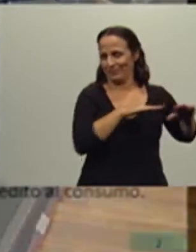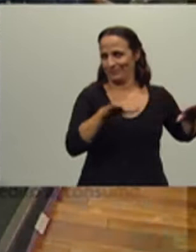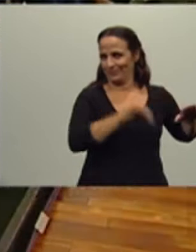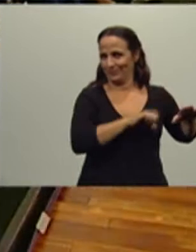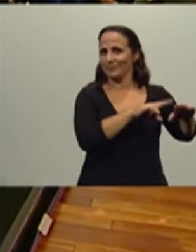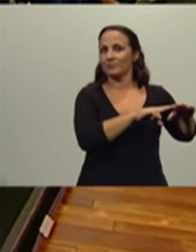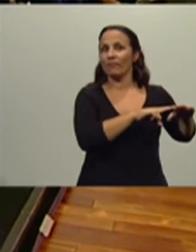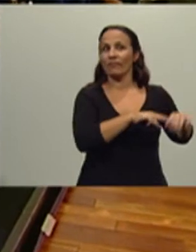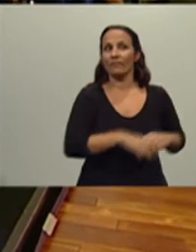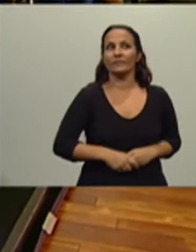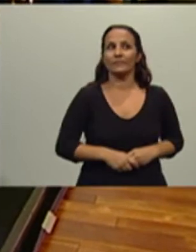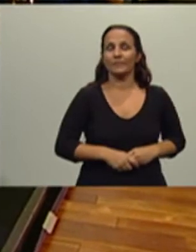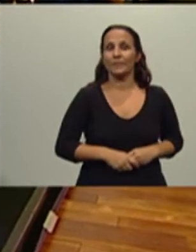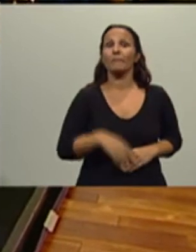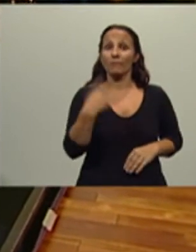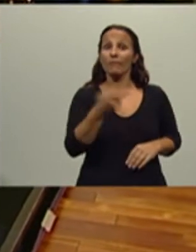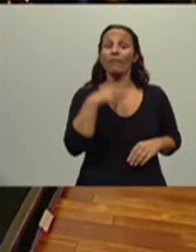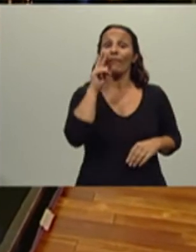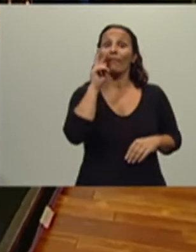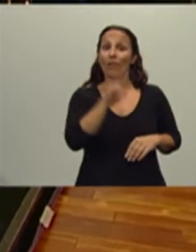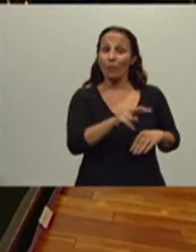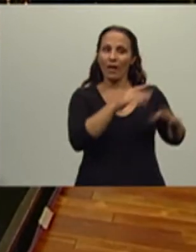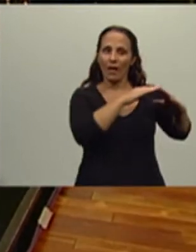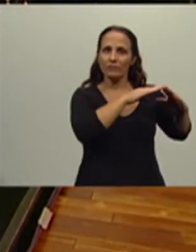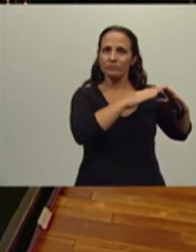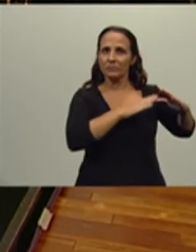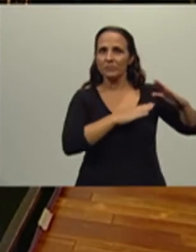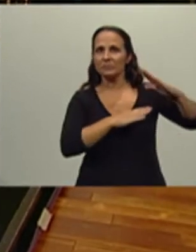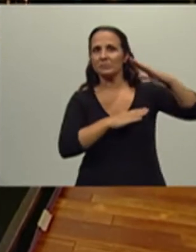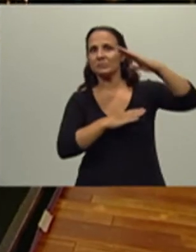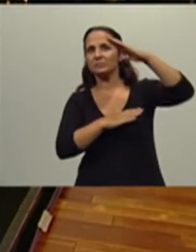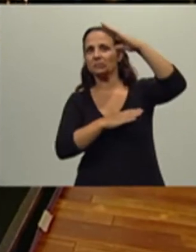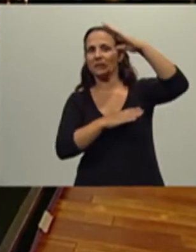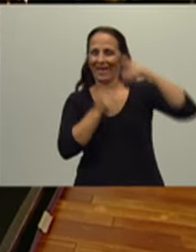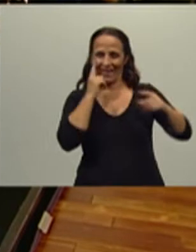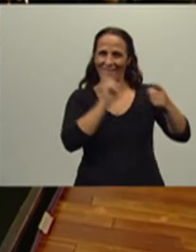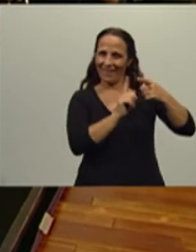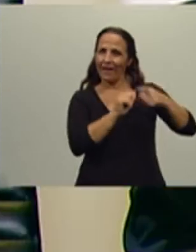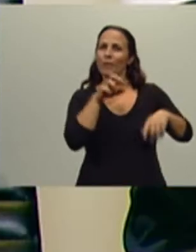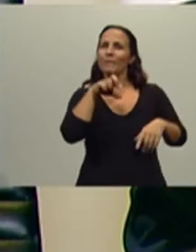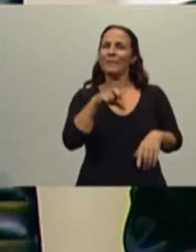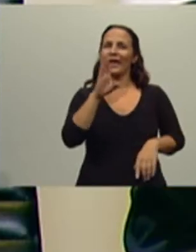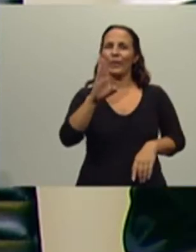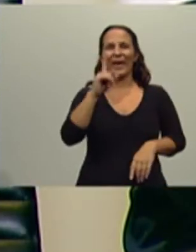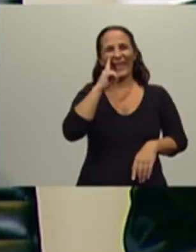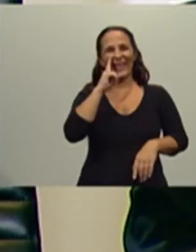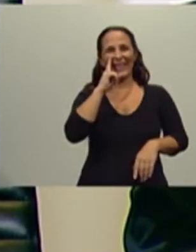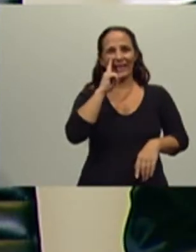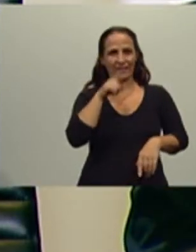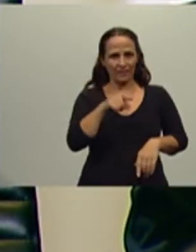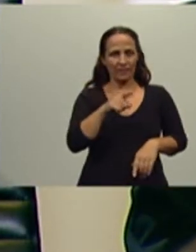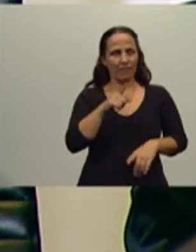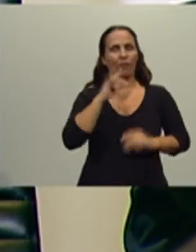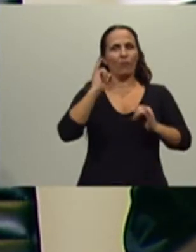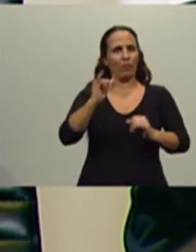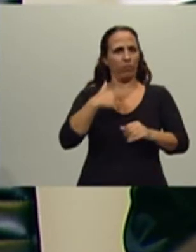cuánto creció en el sector financiero en relación al PBI, en relación al PBI, esto lo doy